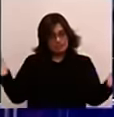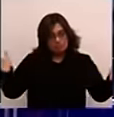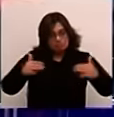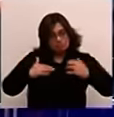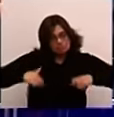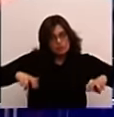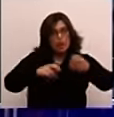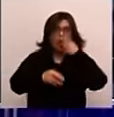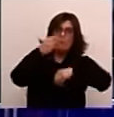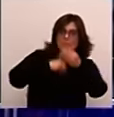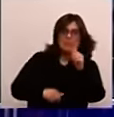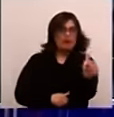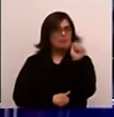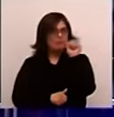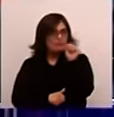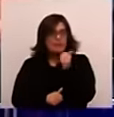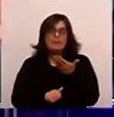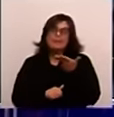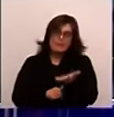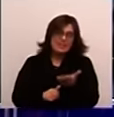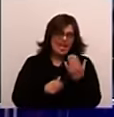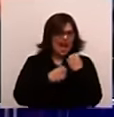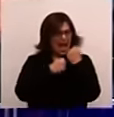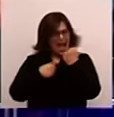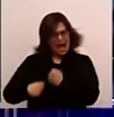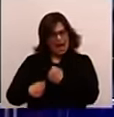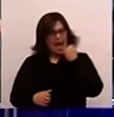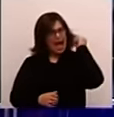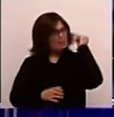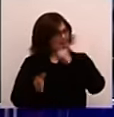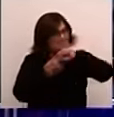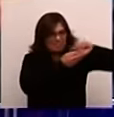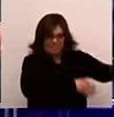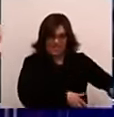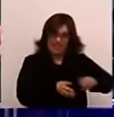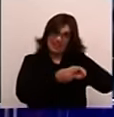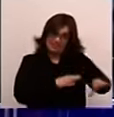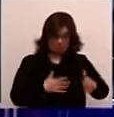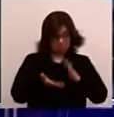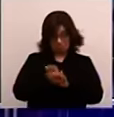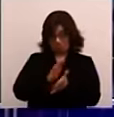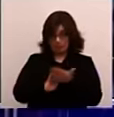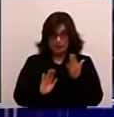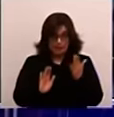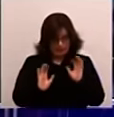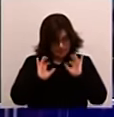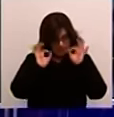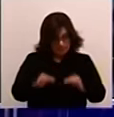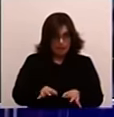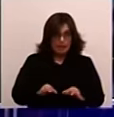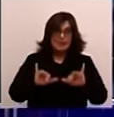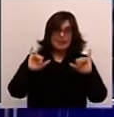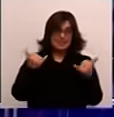donde hay bebida, donde les piden que dejen las armas antes de llegar, llegan desarmados. Y bueno, cuando están bastante